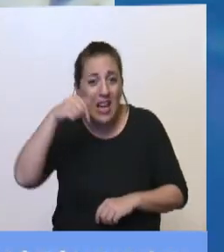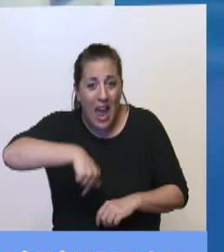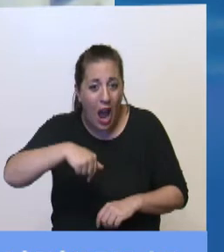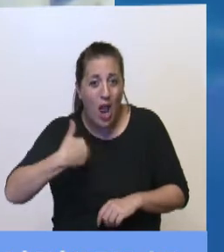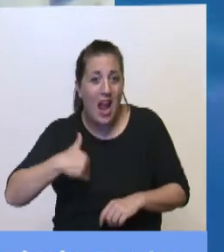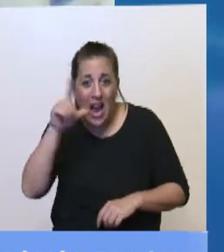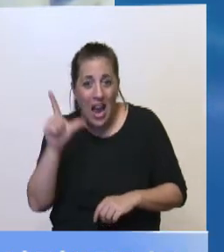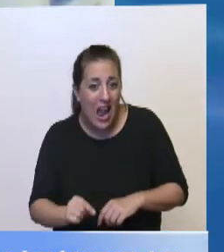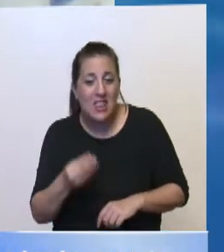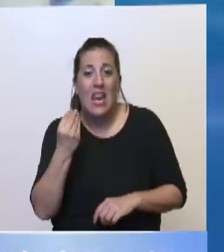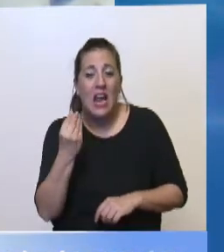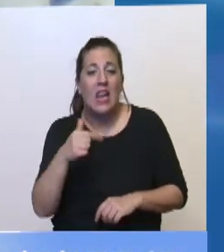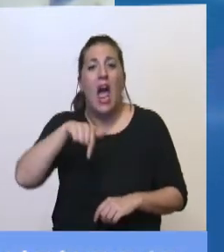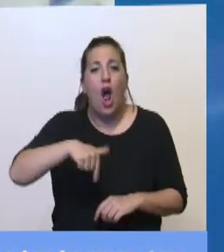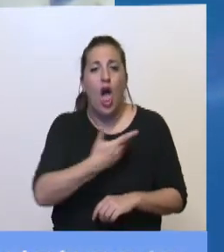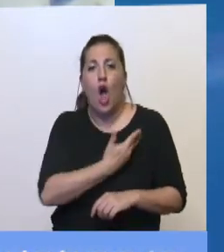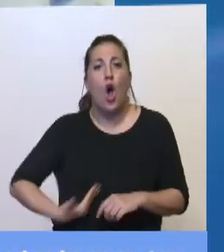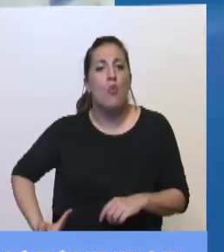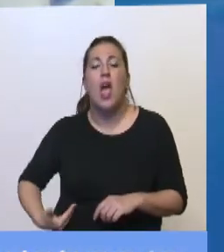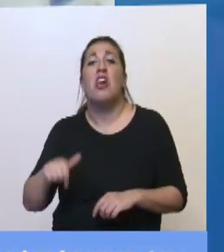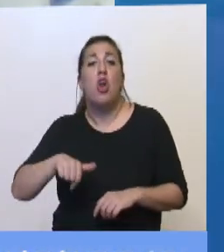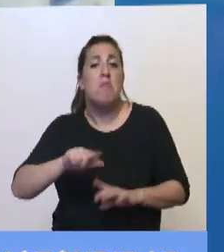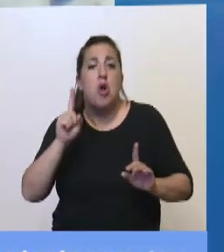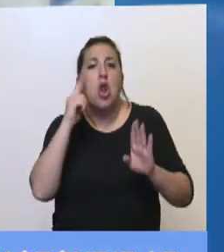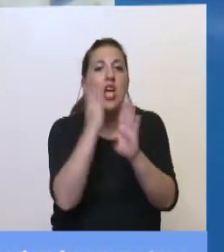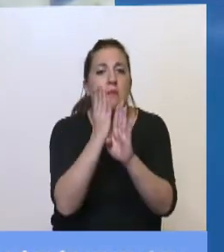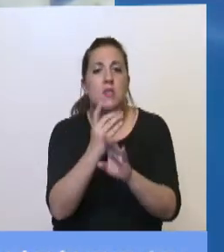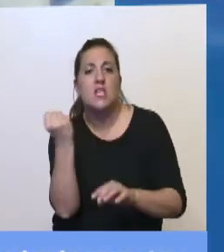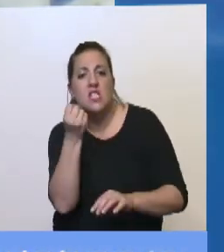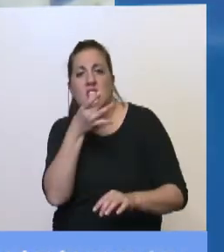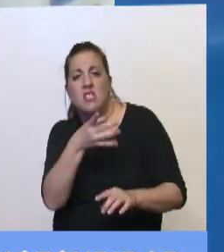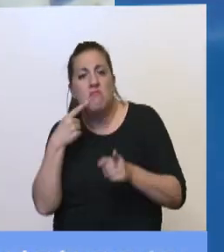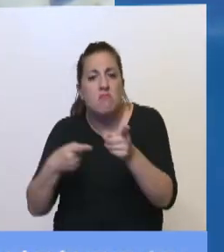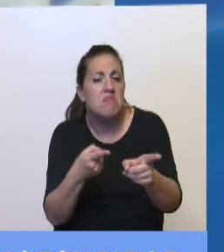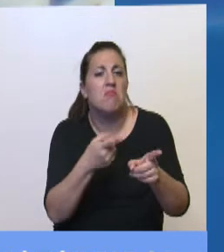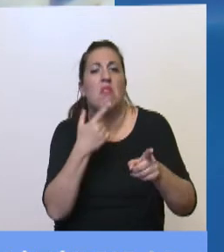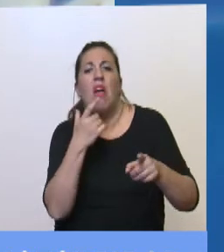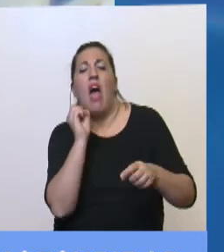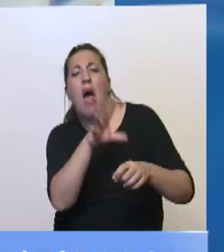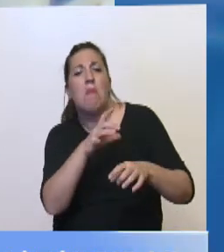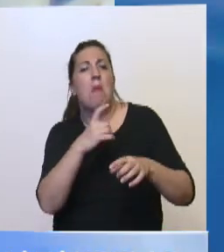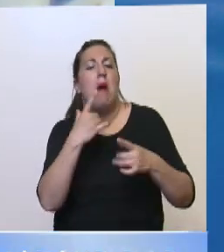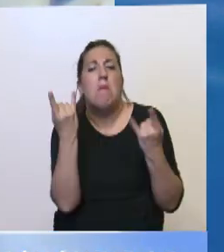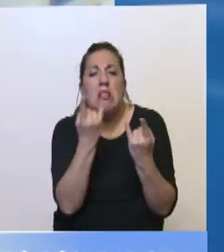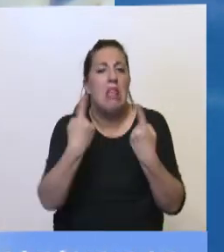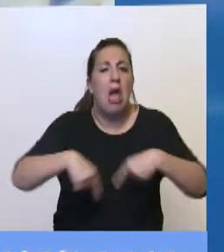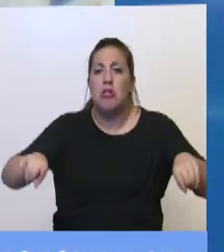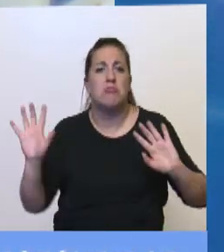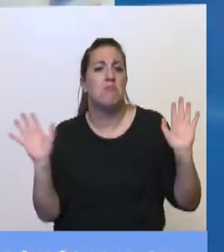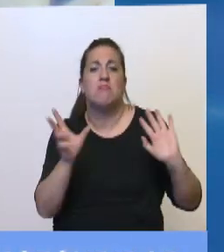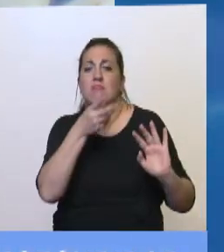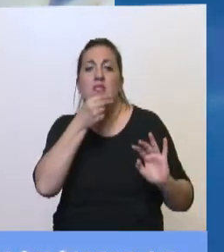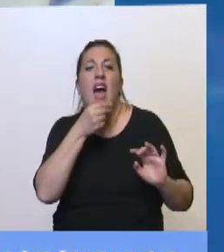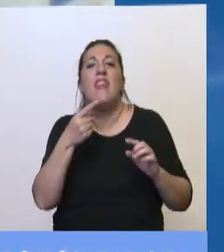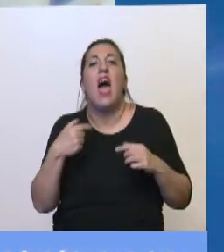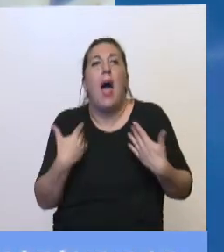realidad en la Argentina es que tenemos un gobierno que hoy no espía, no persigue, no difama y no utiliza los recursos